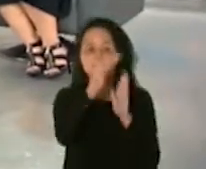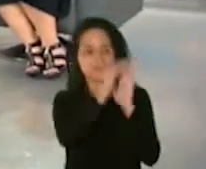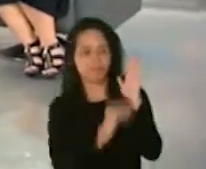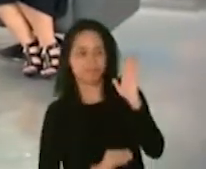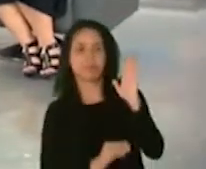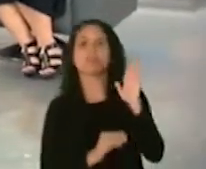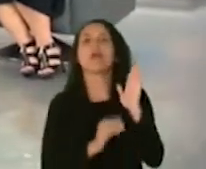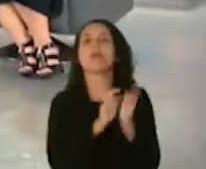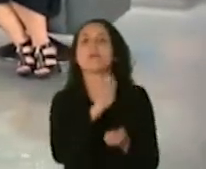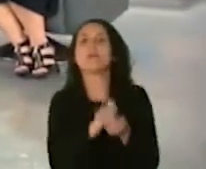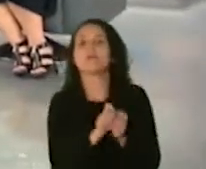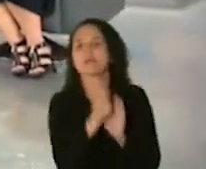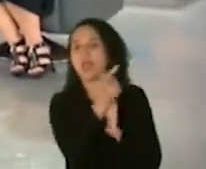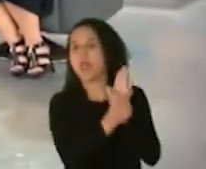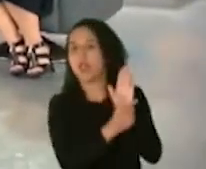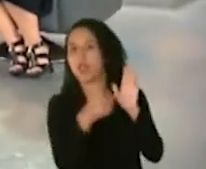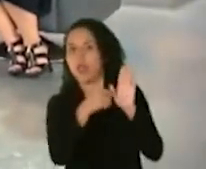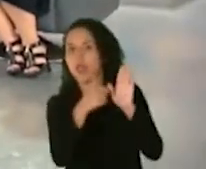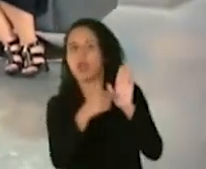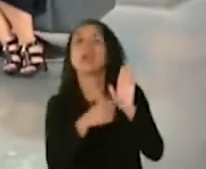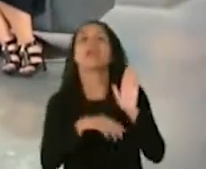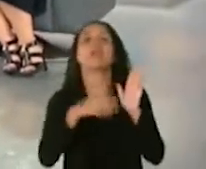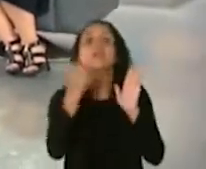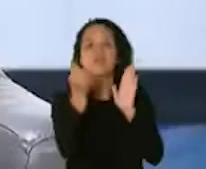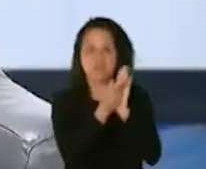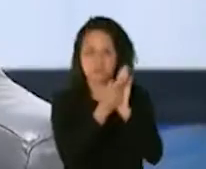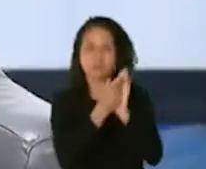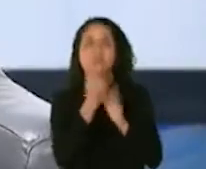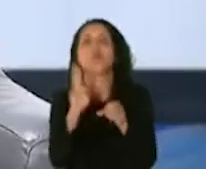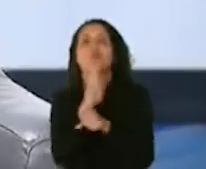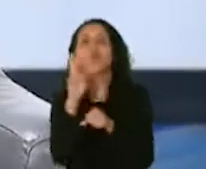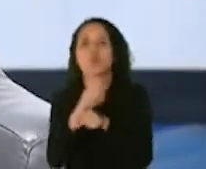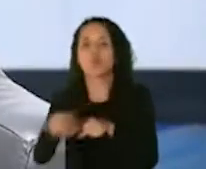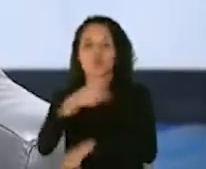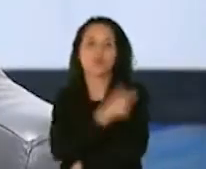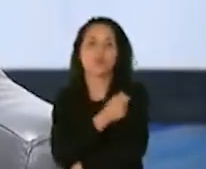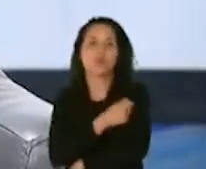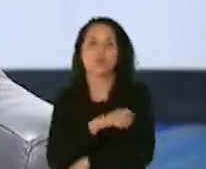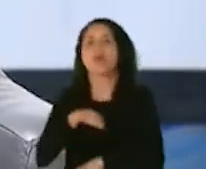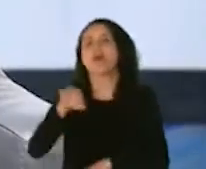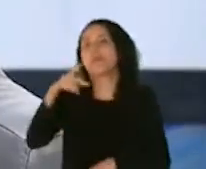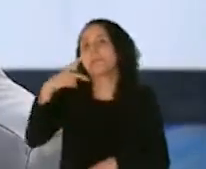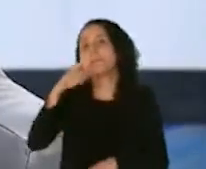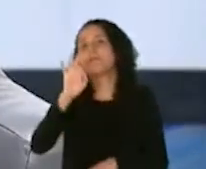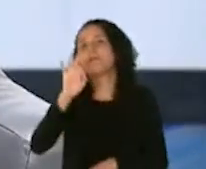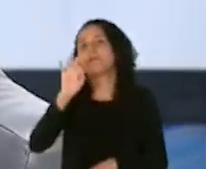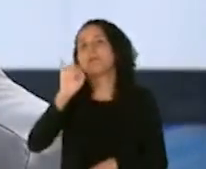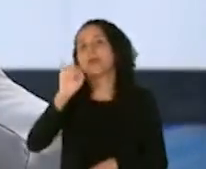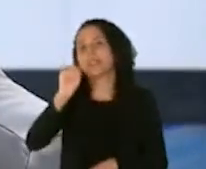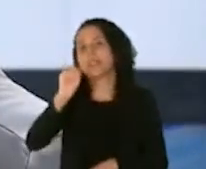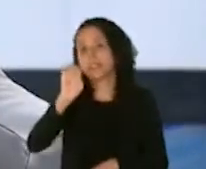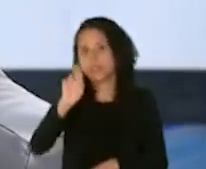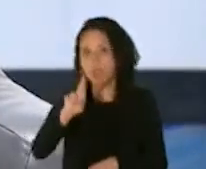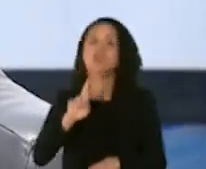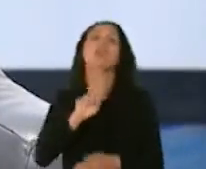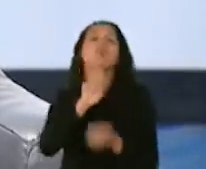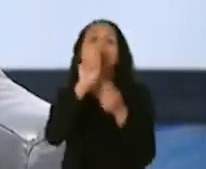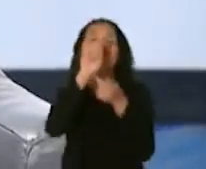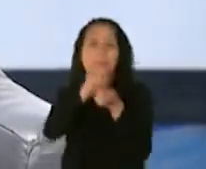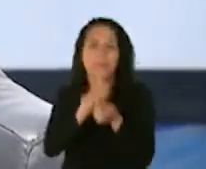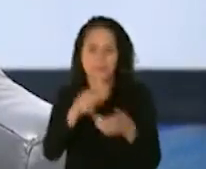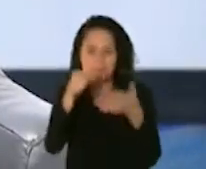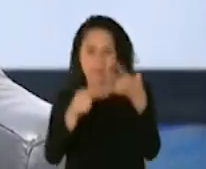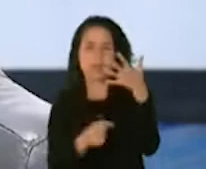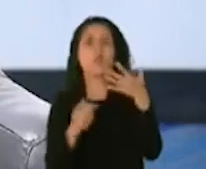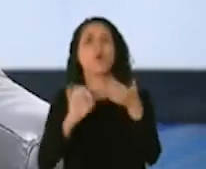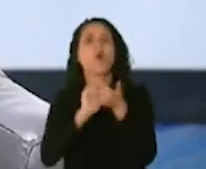específico legal que autoriza el uso, en este caso, de esta vacuna de Pfizer y las especificaciones de cómo